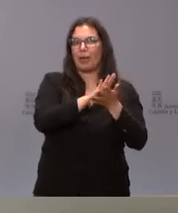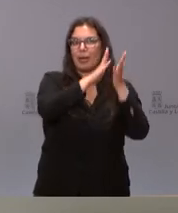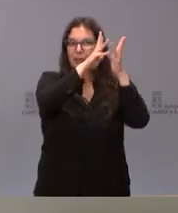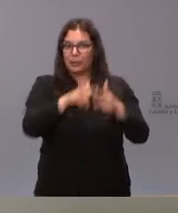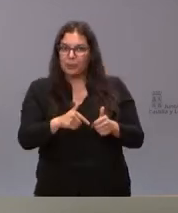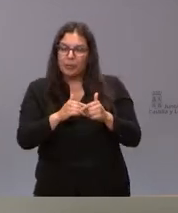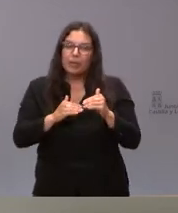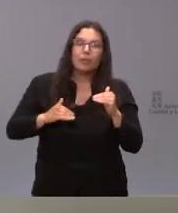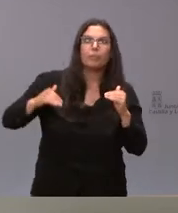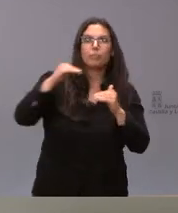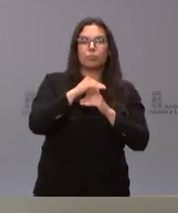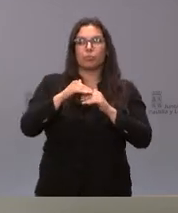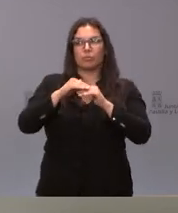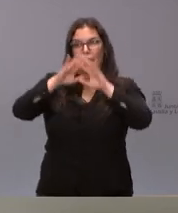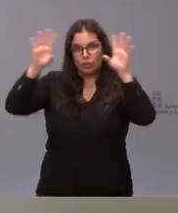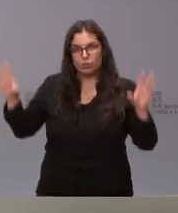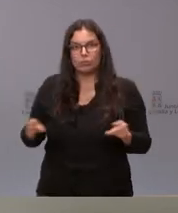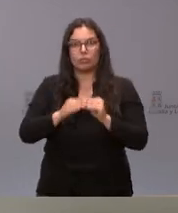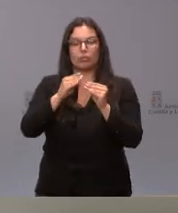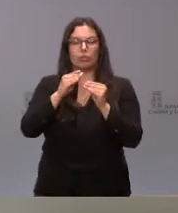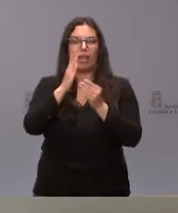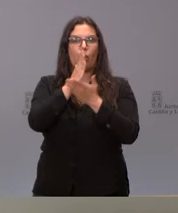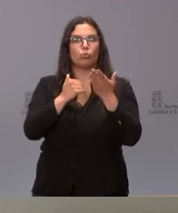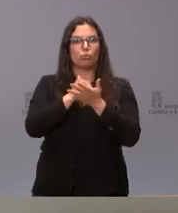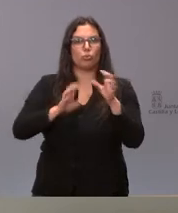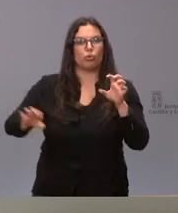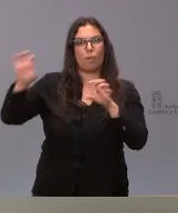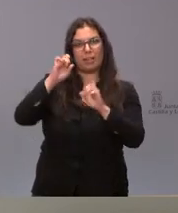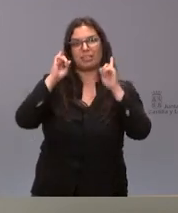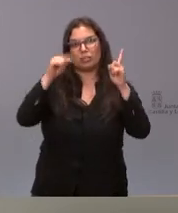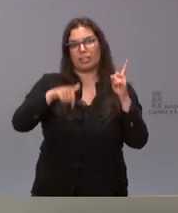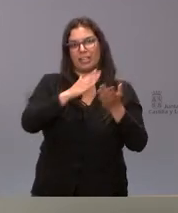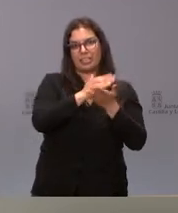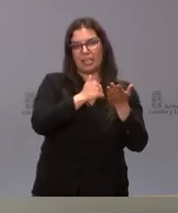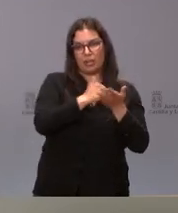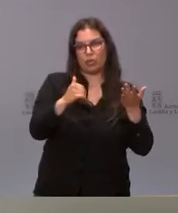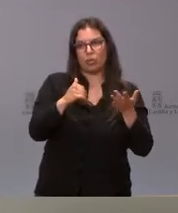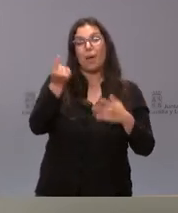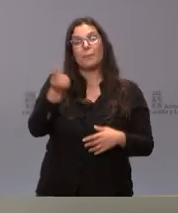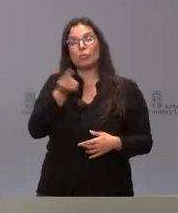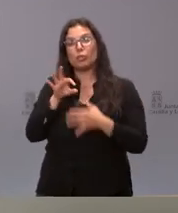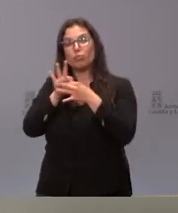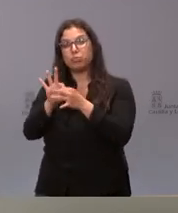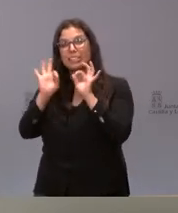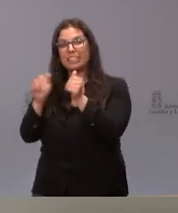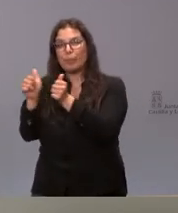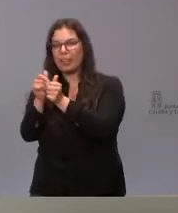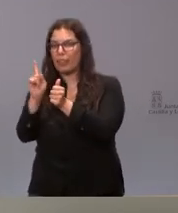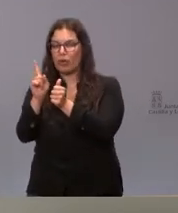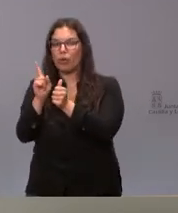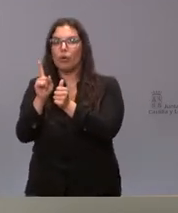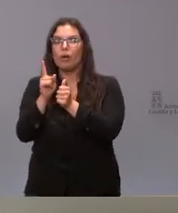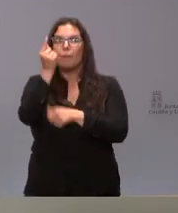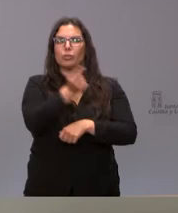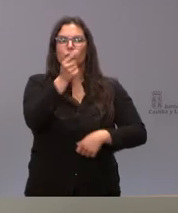de las administraciones públicas autonómicas en este caso la de Castilla y León no al presupuesto vinculado a la dependencia sino al presupuesto general yo no